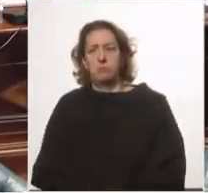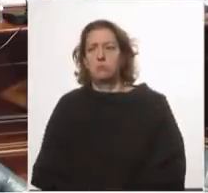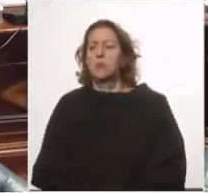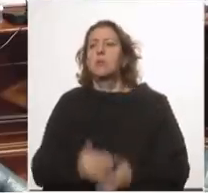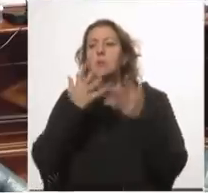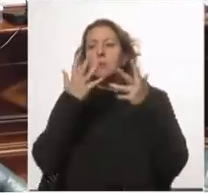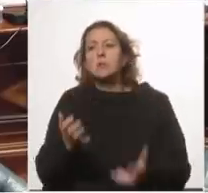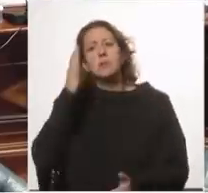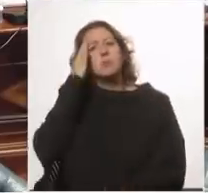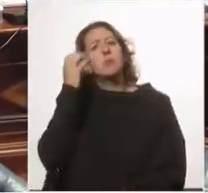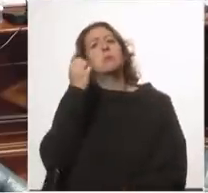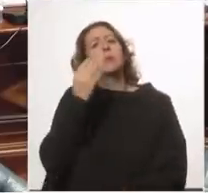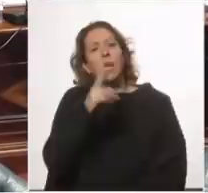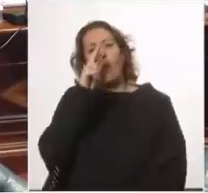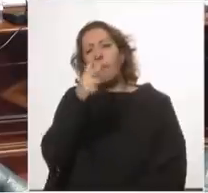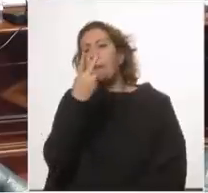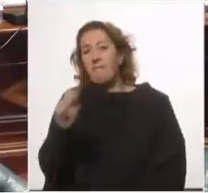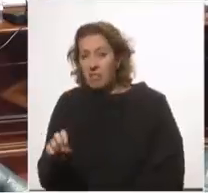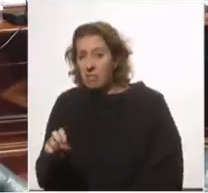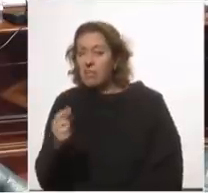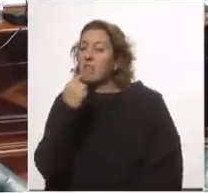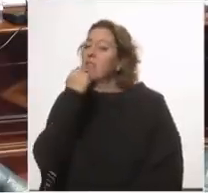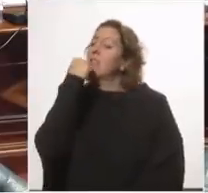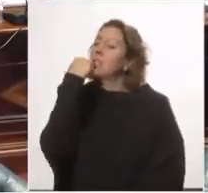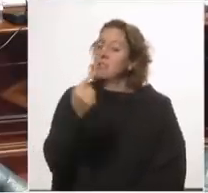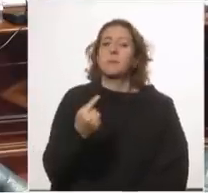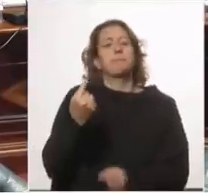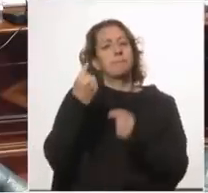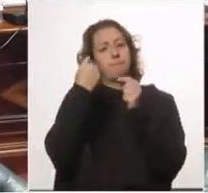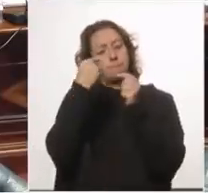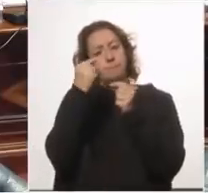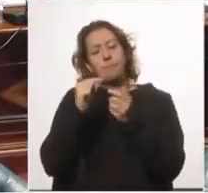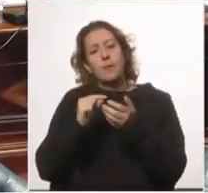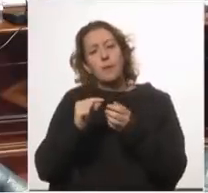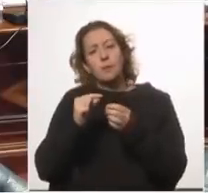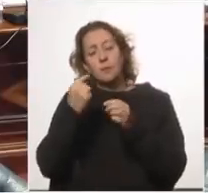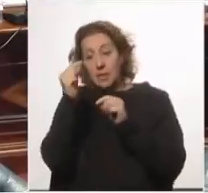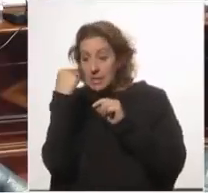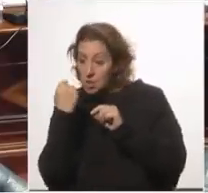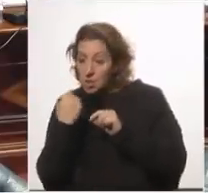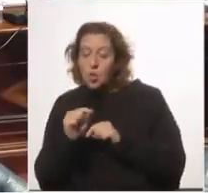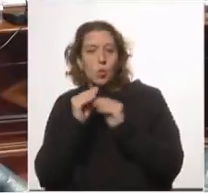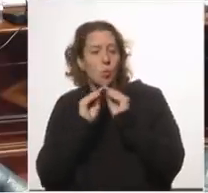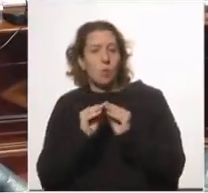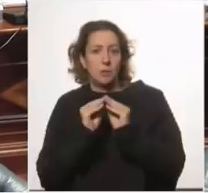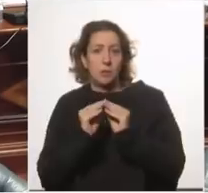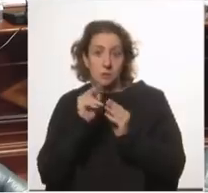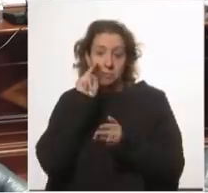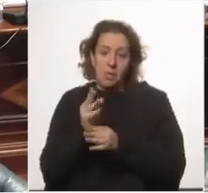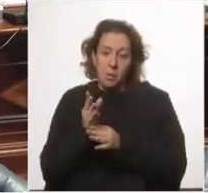queremos saber por qué en el 2020 dice la rendición de cuentas en el poquito tiempo que tuve para poder mirarla antes de hoy